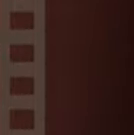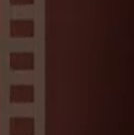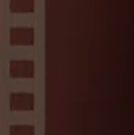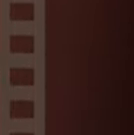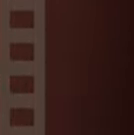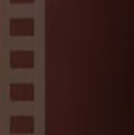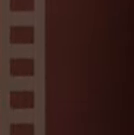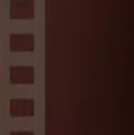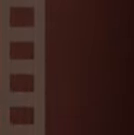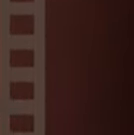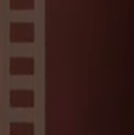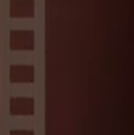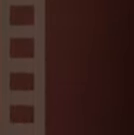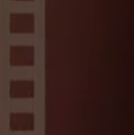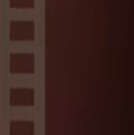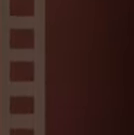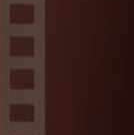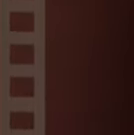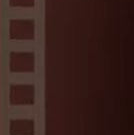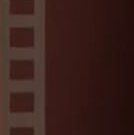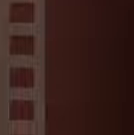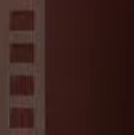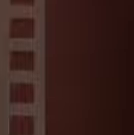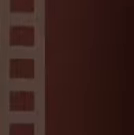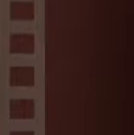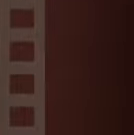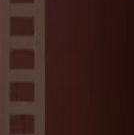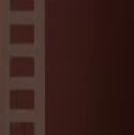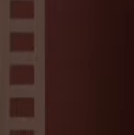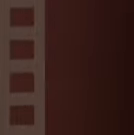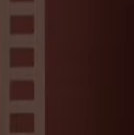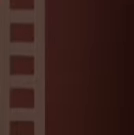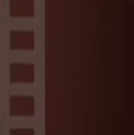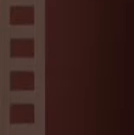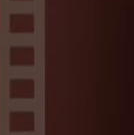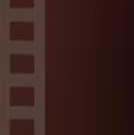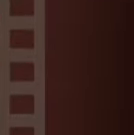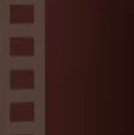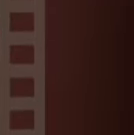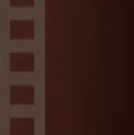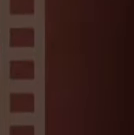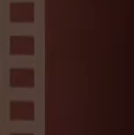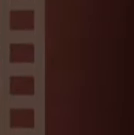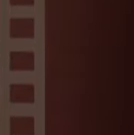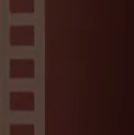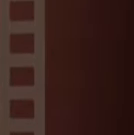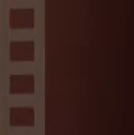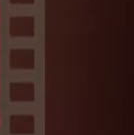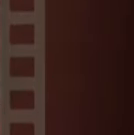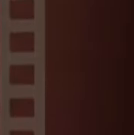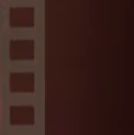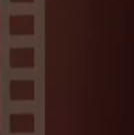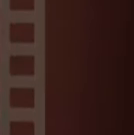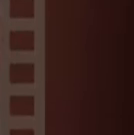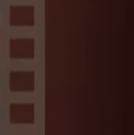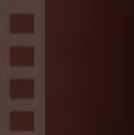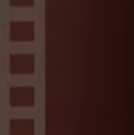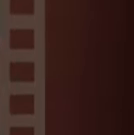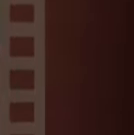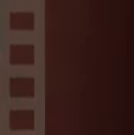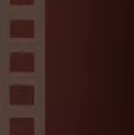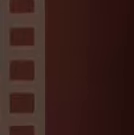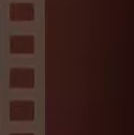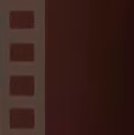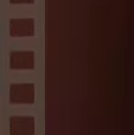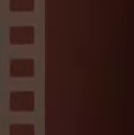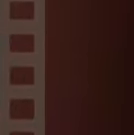En el año 2009 el cine peruano logró uno de los más grandecitos de su historia. Bajo la dirección de una